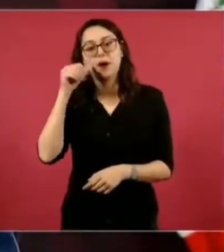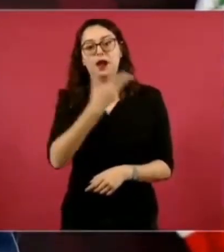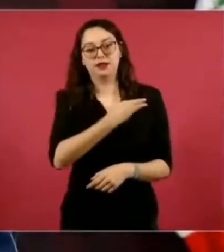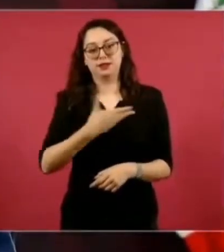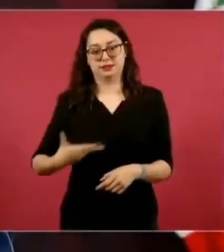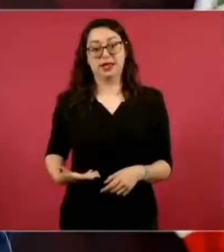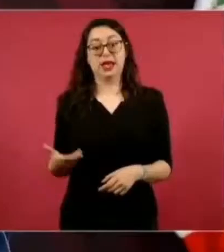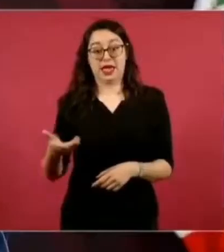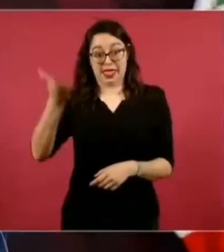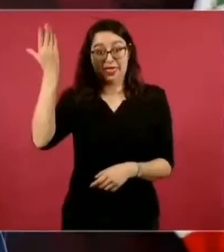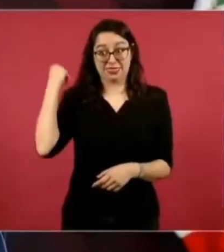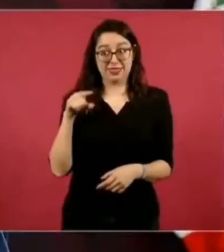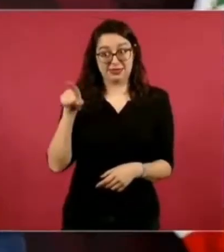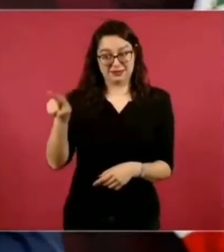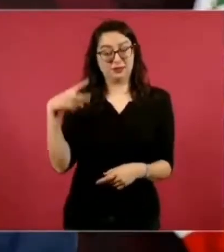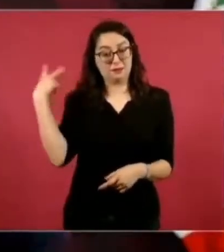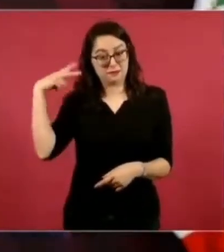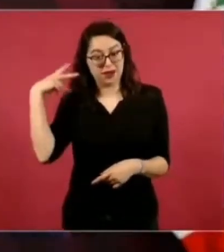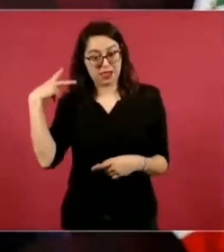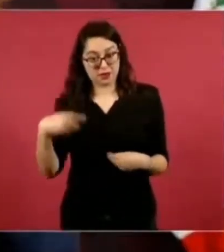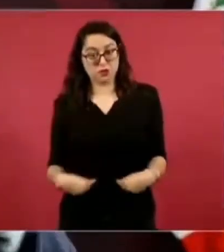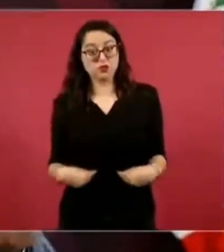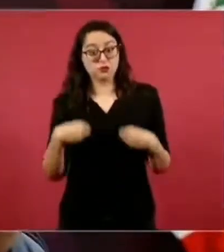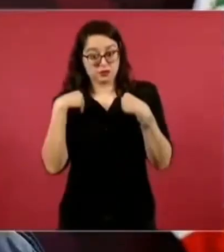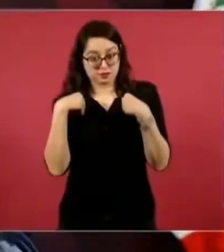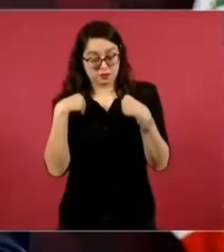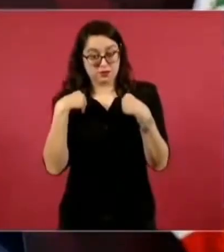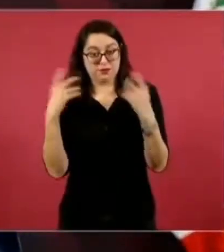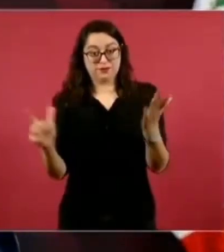las leyes de reforma y no había nada